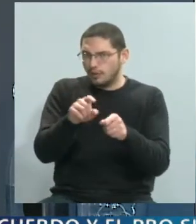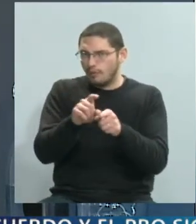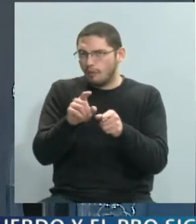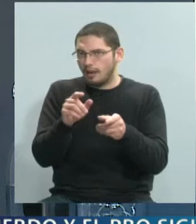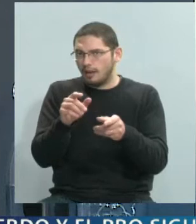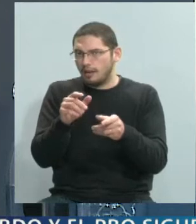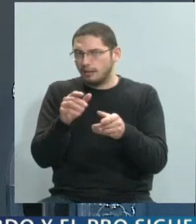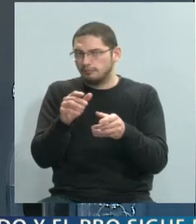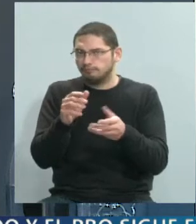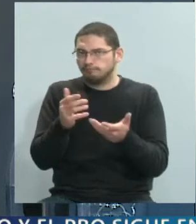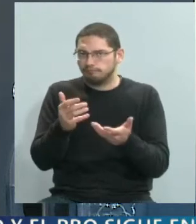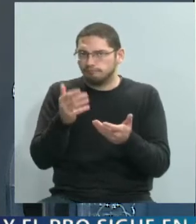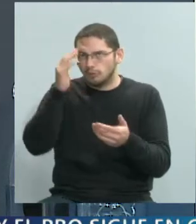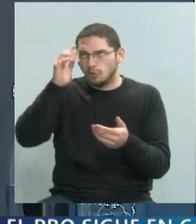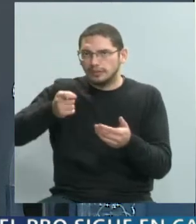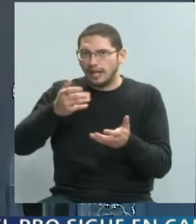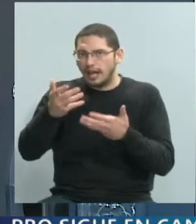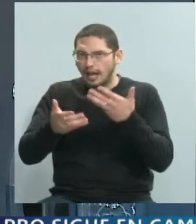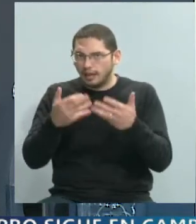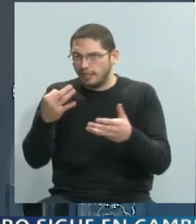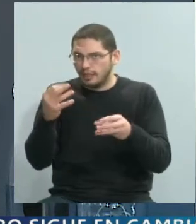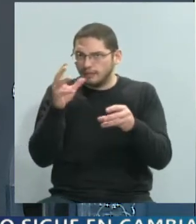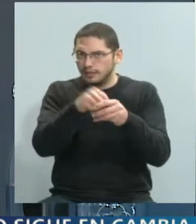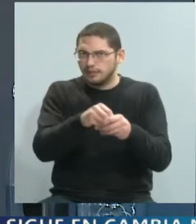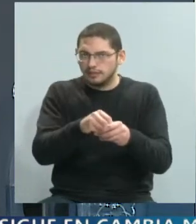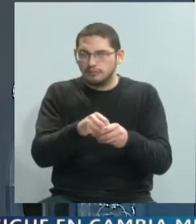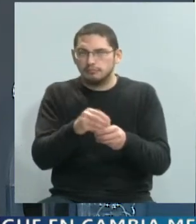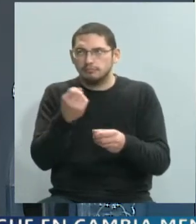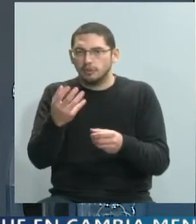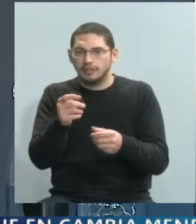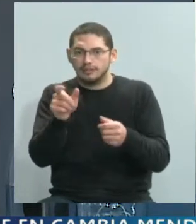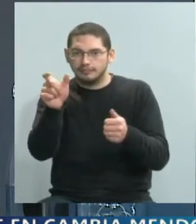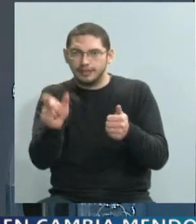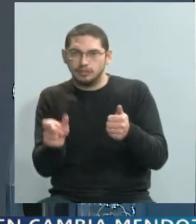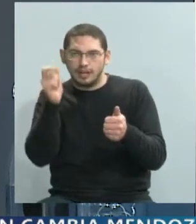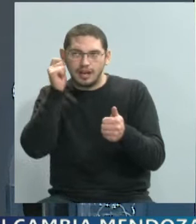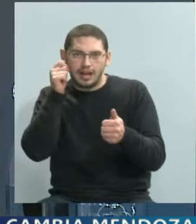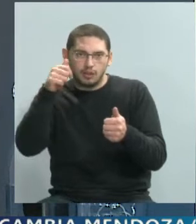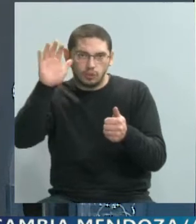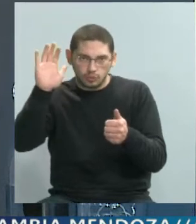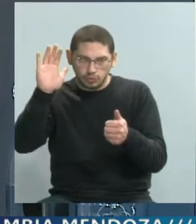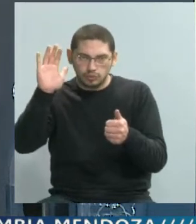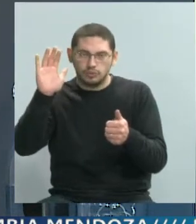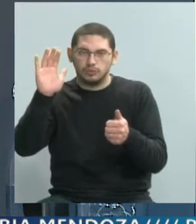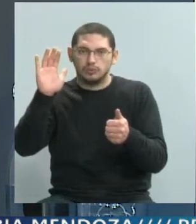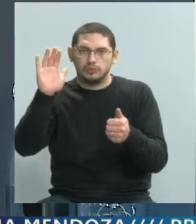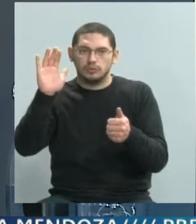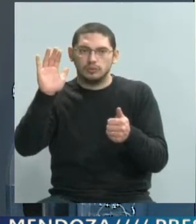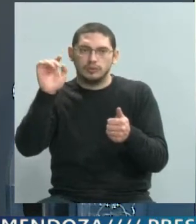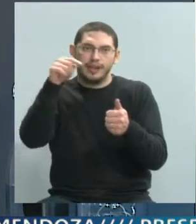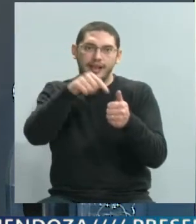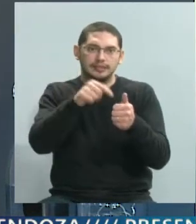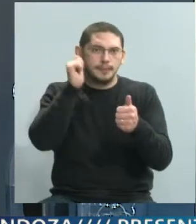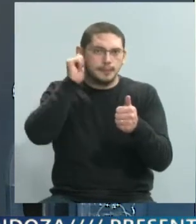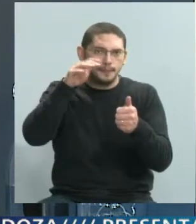preguntábamos nosotros si la justicia en algunos casos debe intervenir porque estamos hablando de un adulto o una adulta que genera una situación